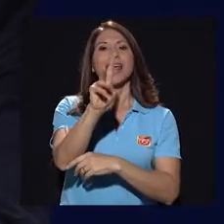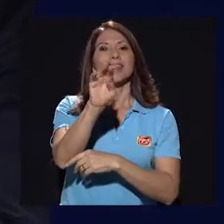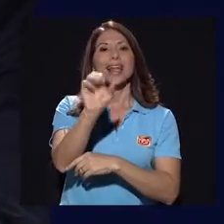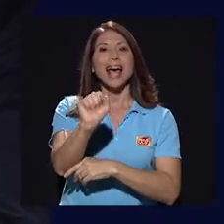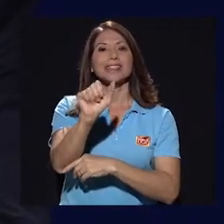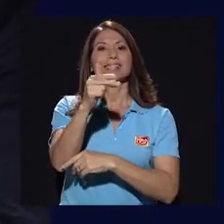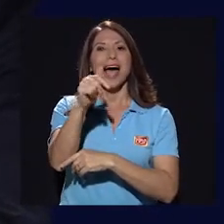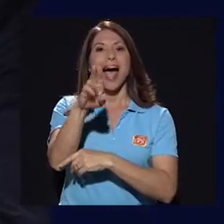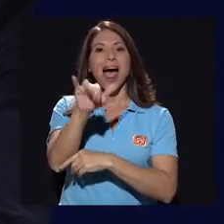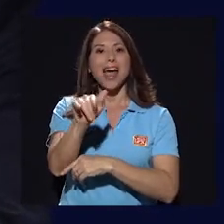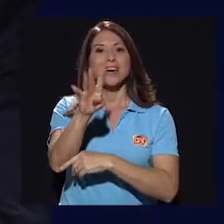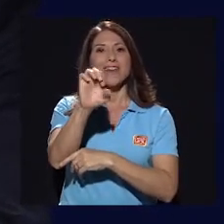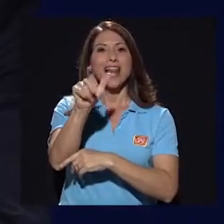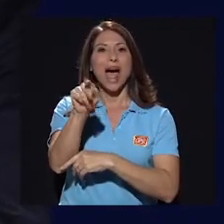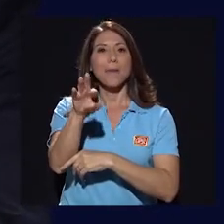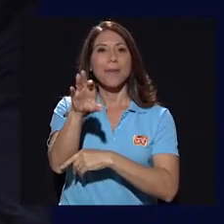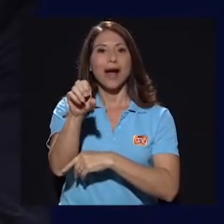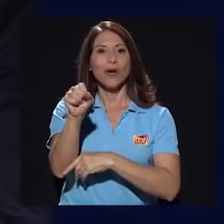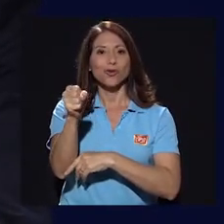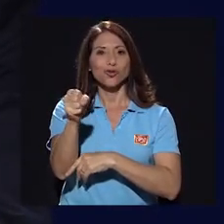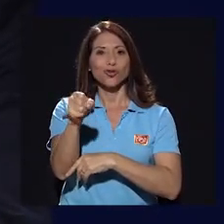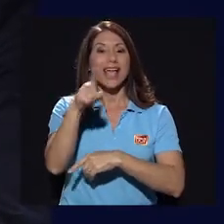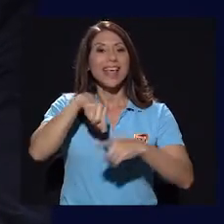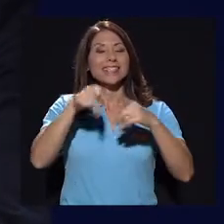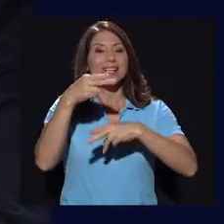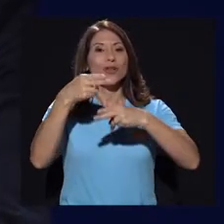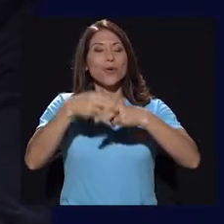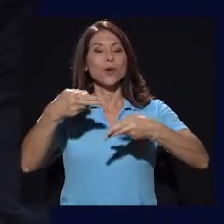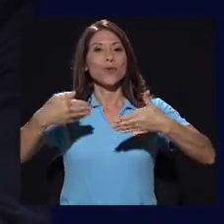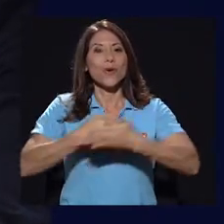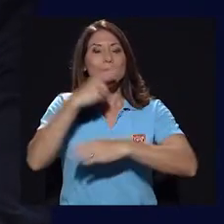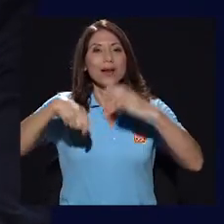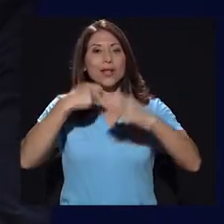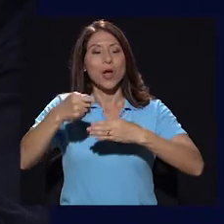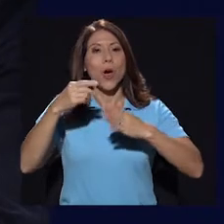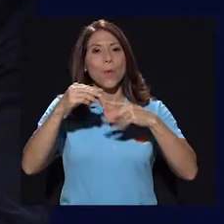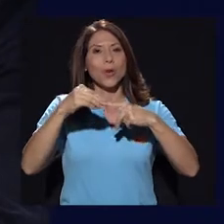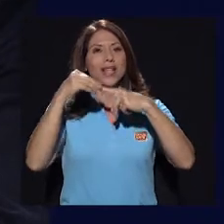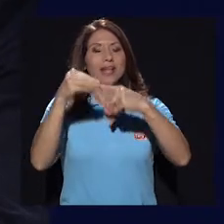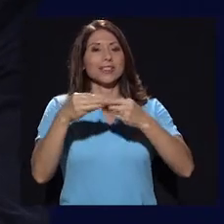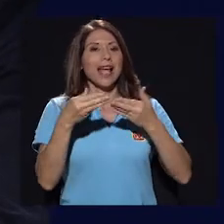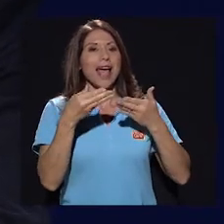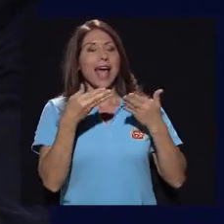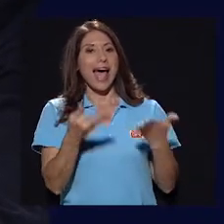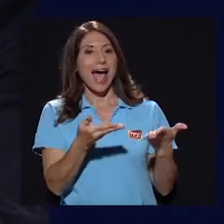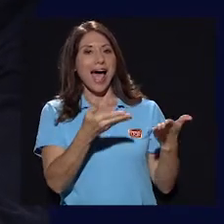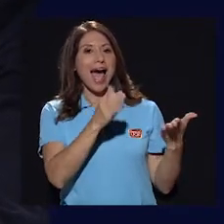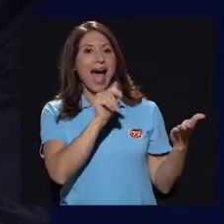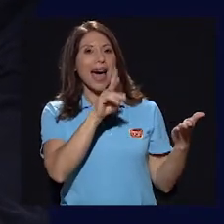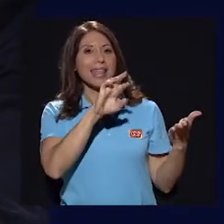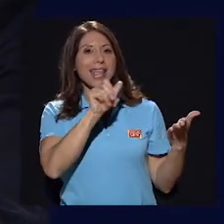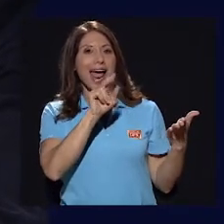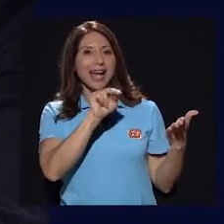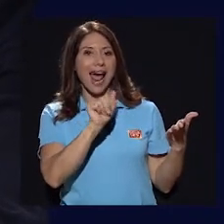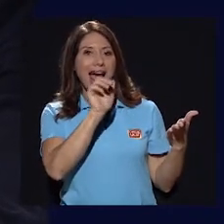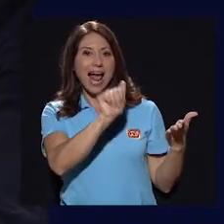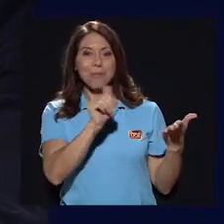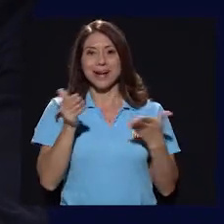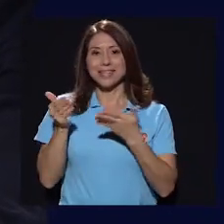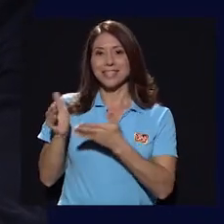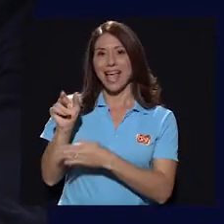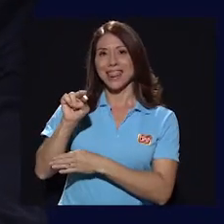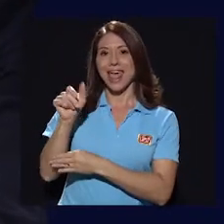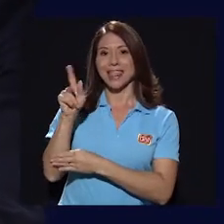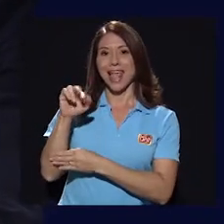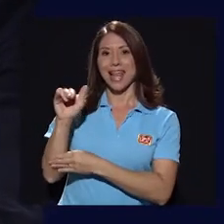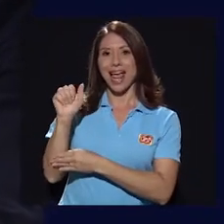es el nombre de la nueva película costarricense protagonizada por Adriana Álvarez y Natalia Arias, quienes nos acompañan hoy